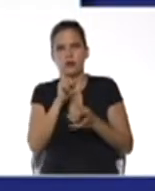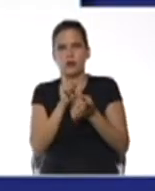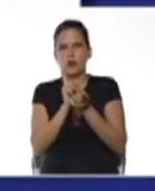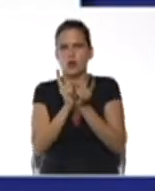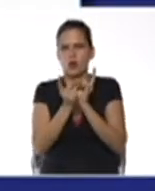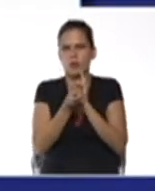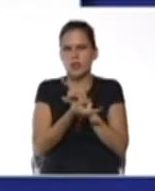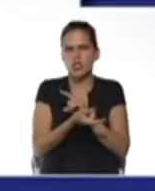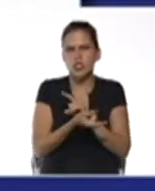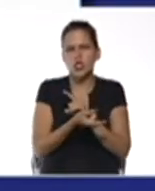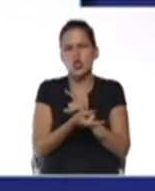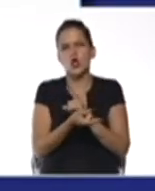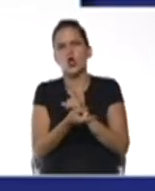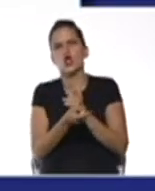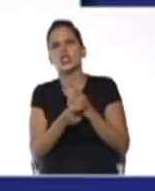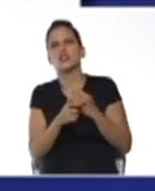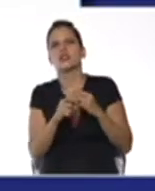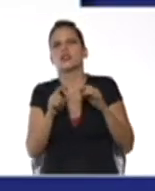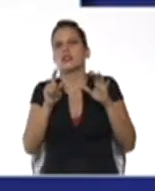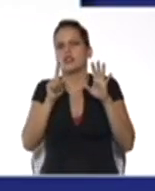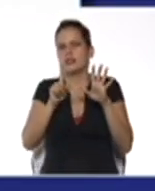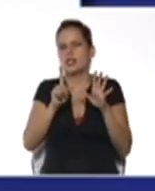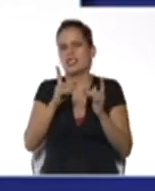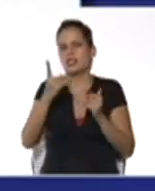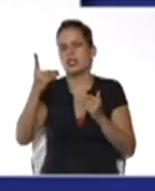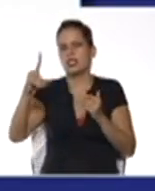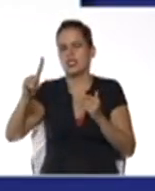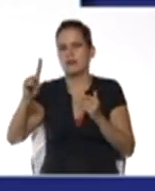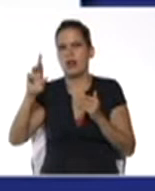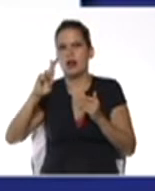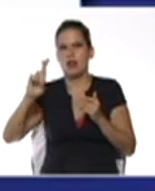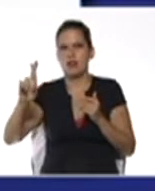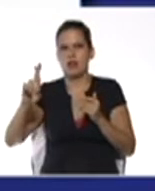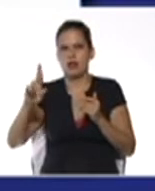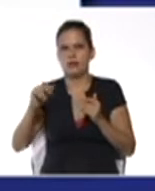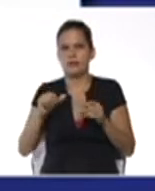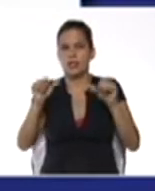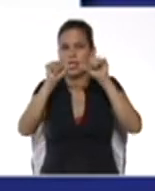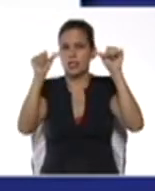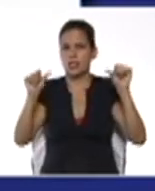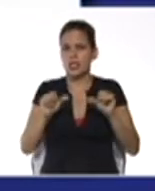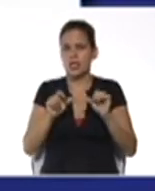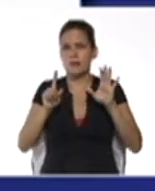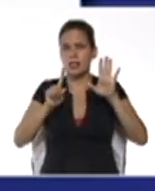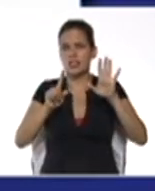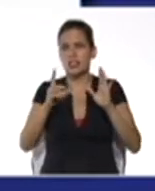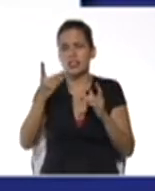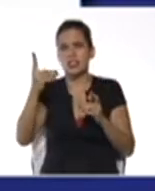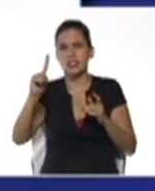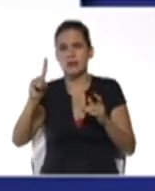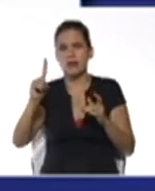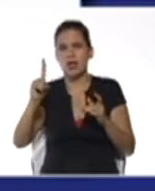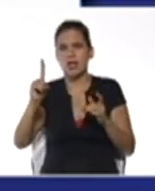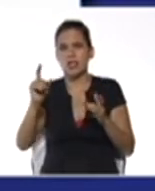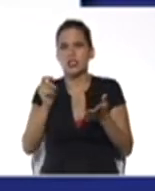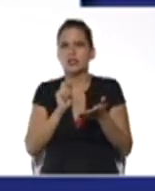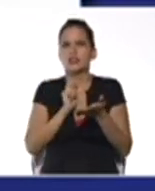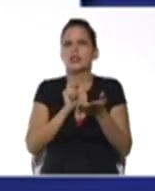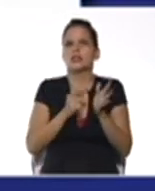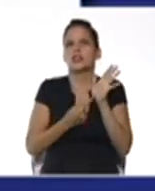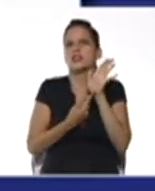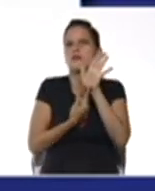sexagesimal radian. El sistema sexagesimal, expresa en grados sexagesimales.